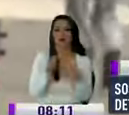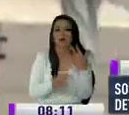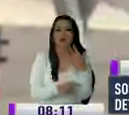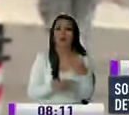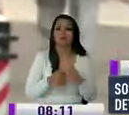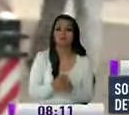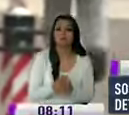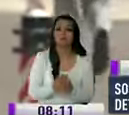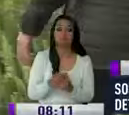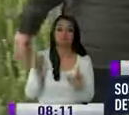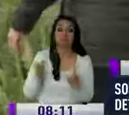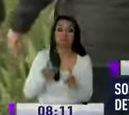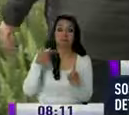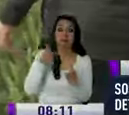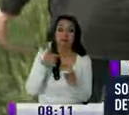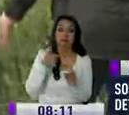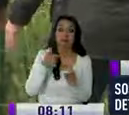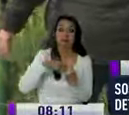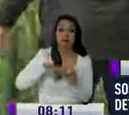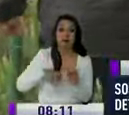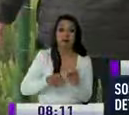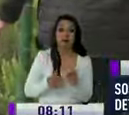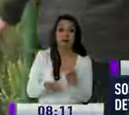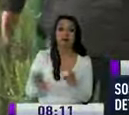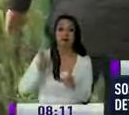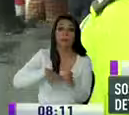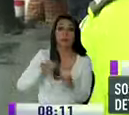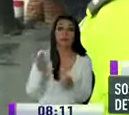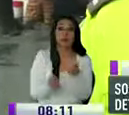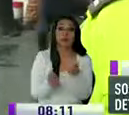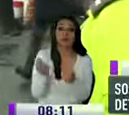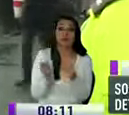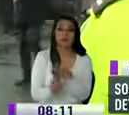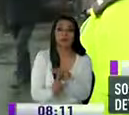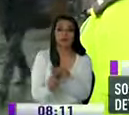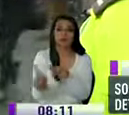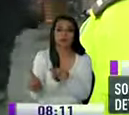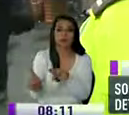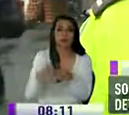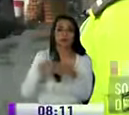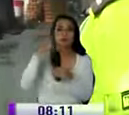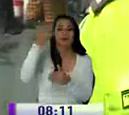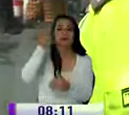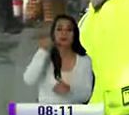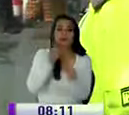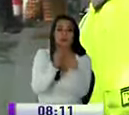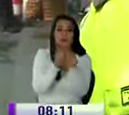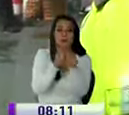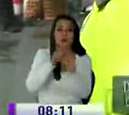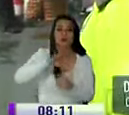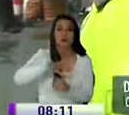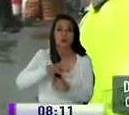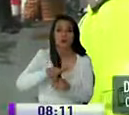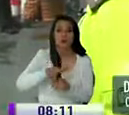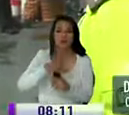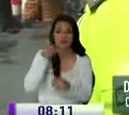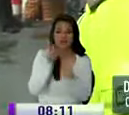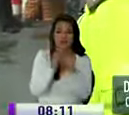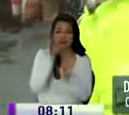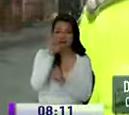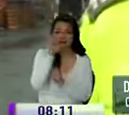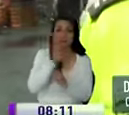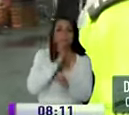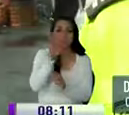los abordaban con armas y luego escapaban en el automóvil. La prioridad era el robo de los celulares y siempre